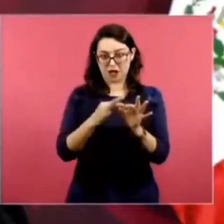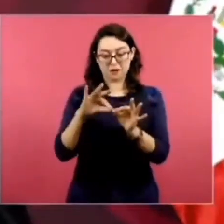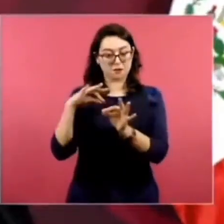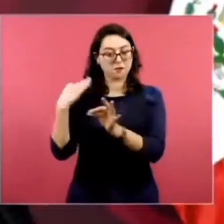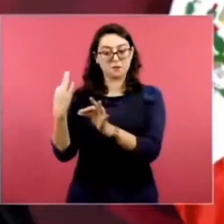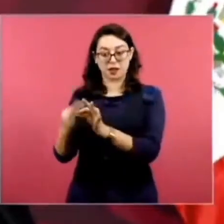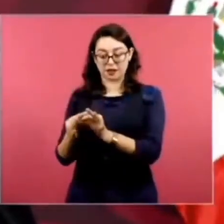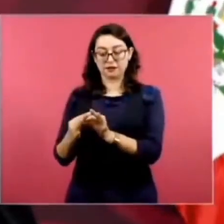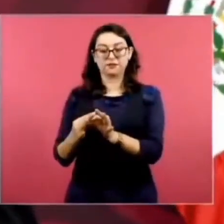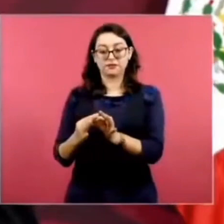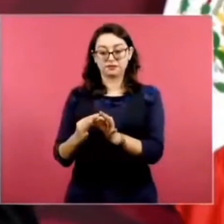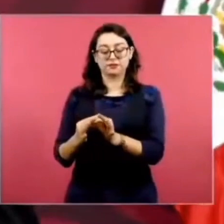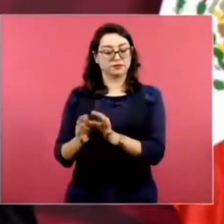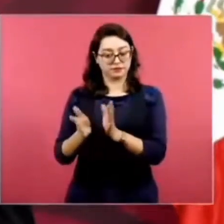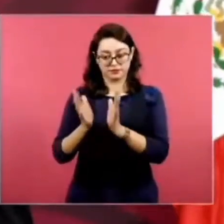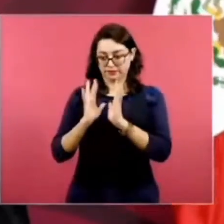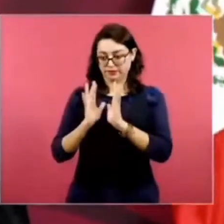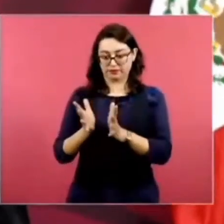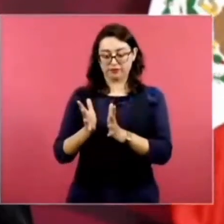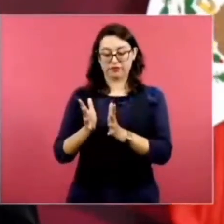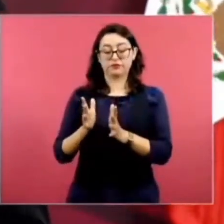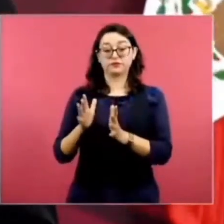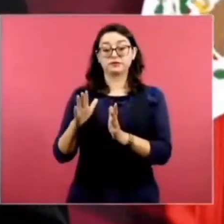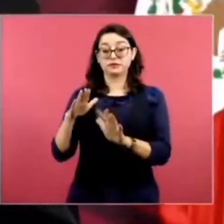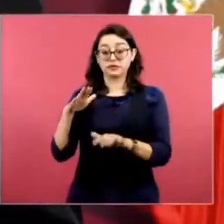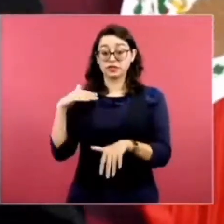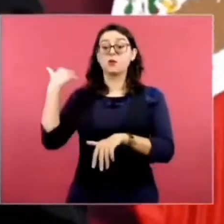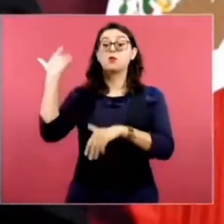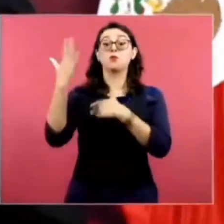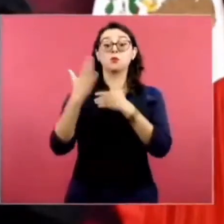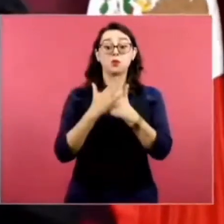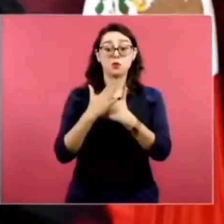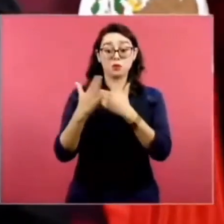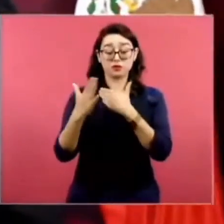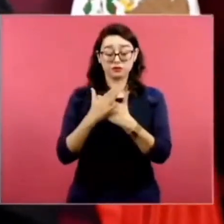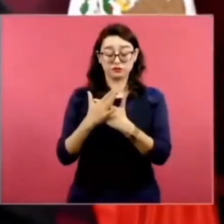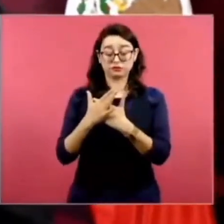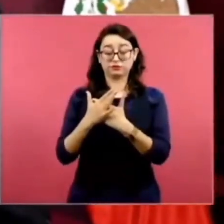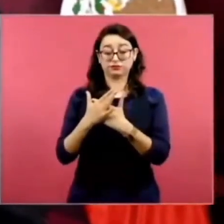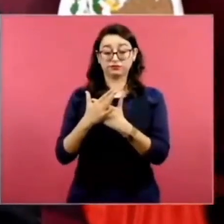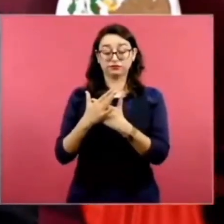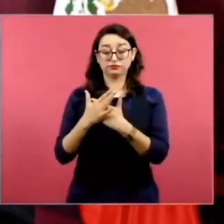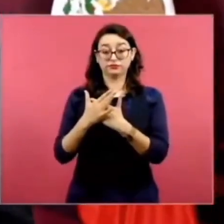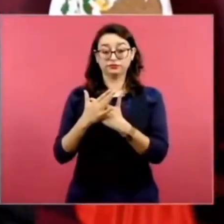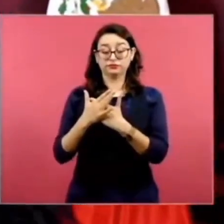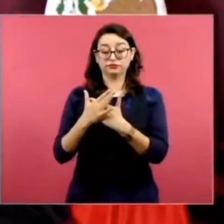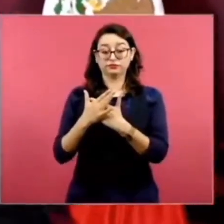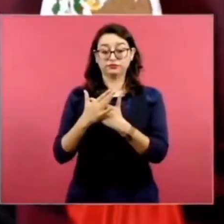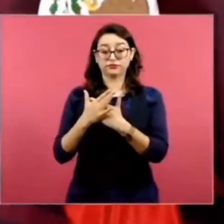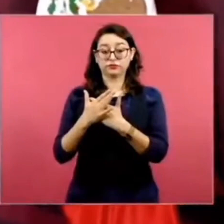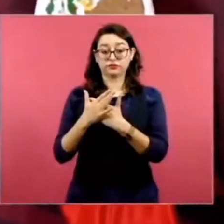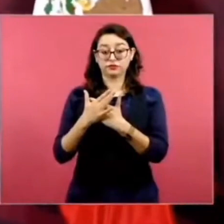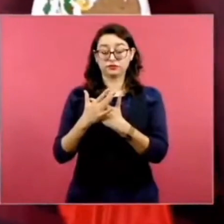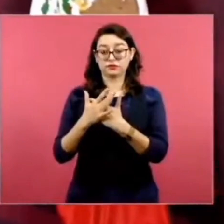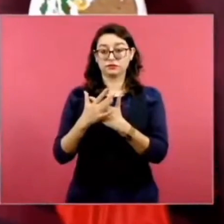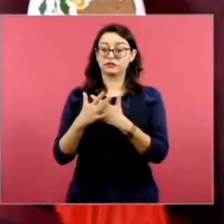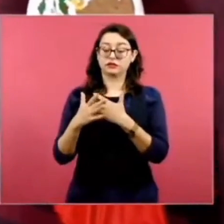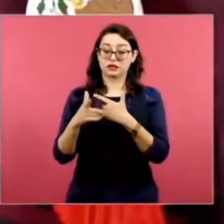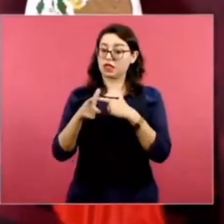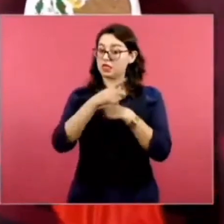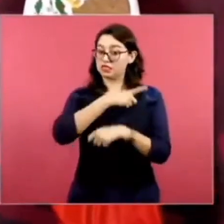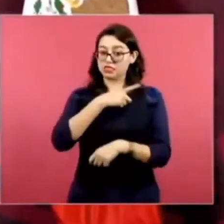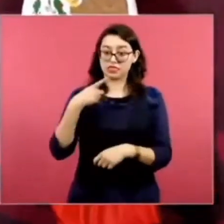a dejar licitados las segundas